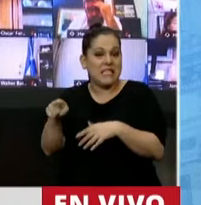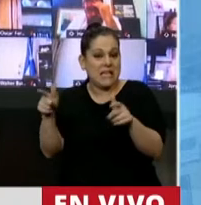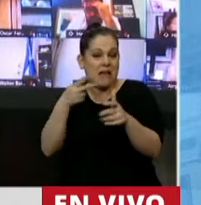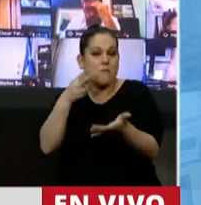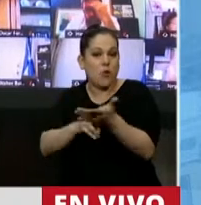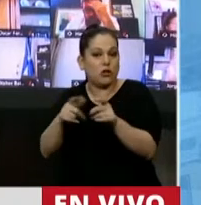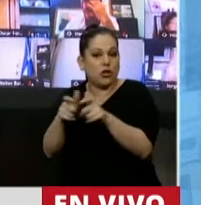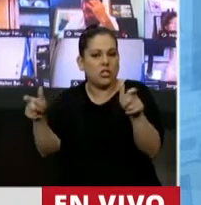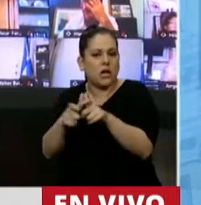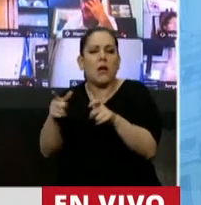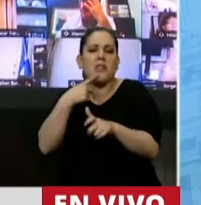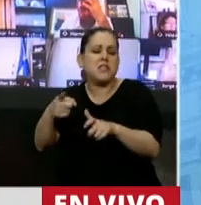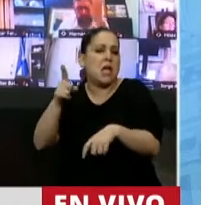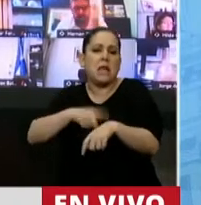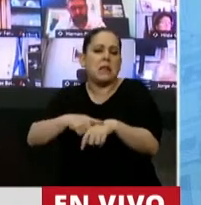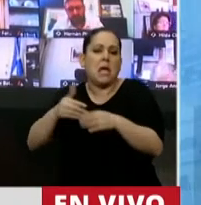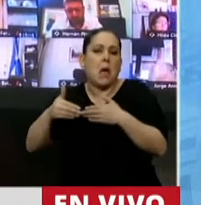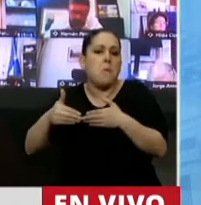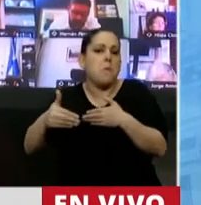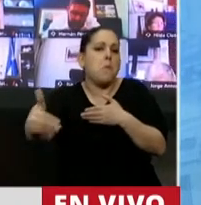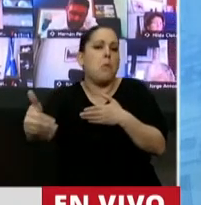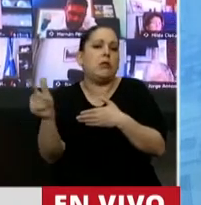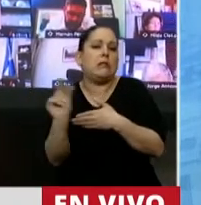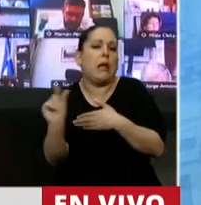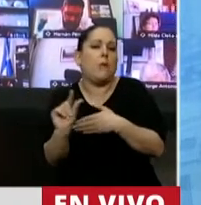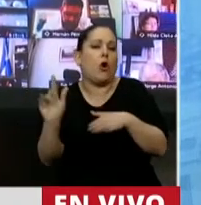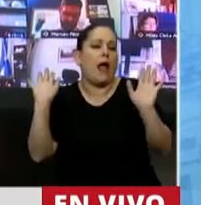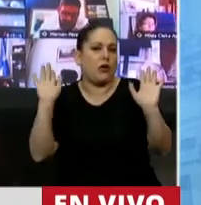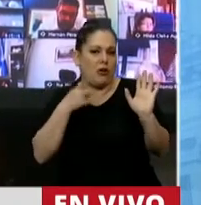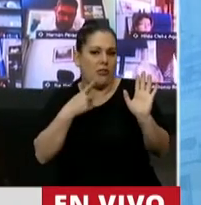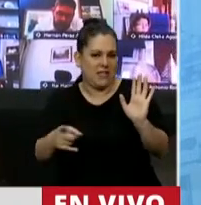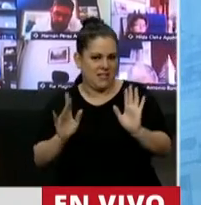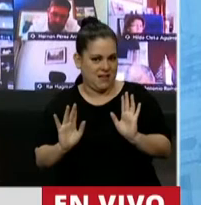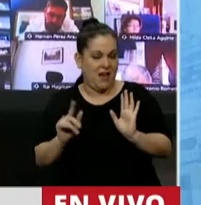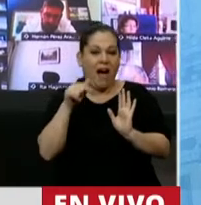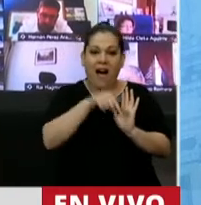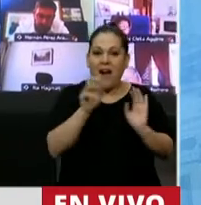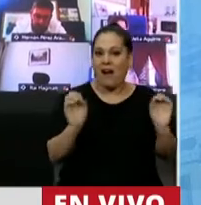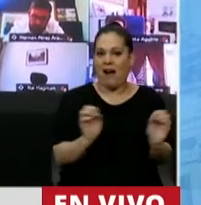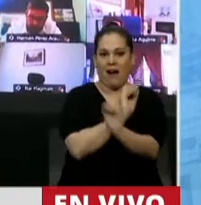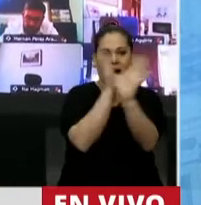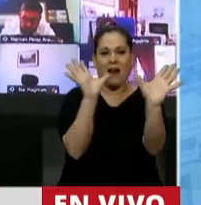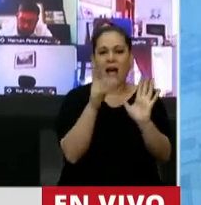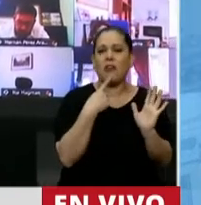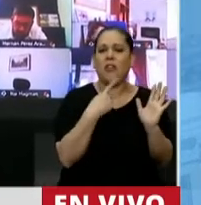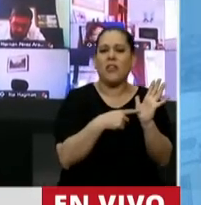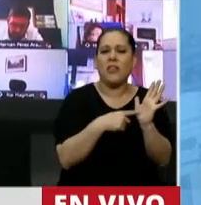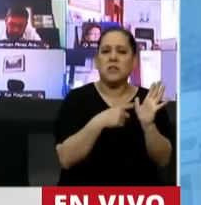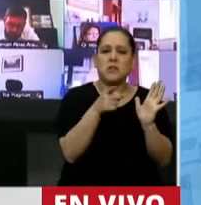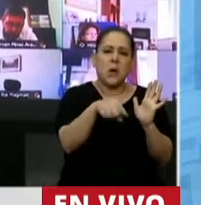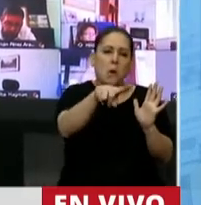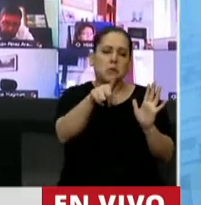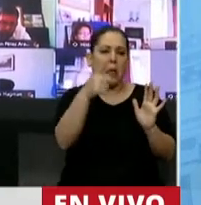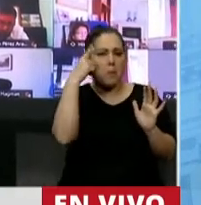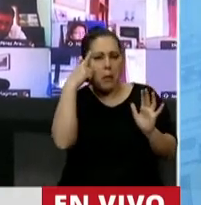por tiempo indeterminado de manera transitoria. Bueno, ahí es que se permitieron las prórrogas. Acá está muy claro. No quieran ver fantasmas